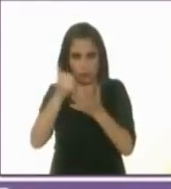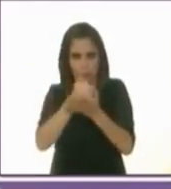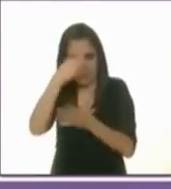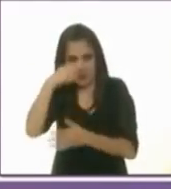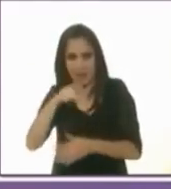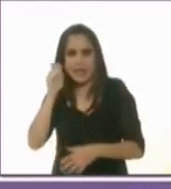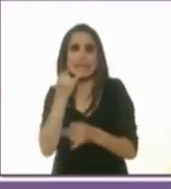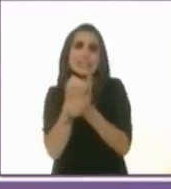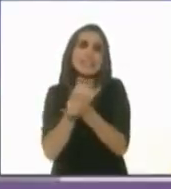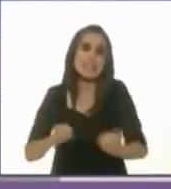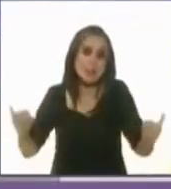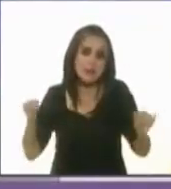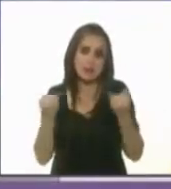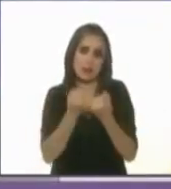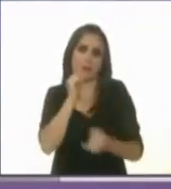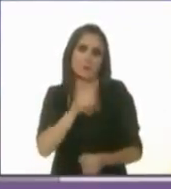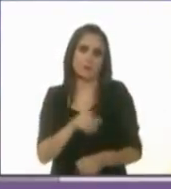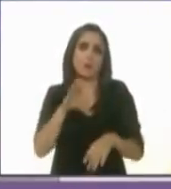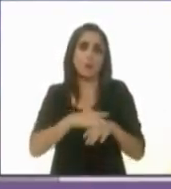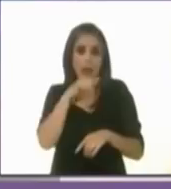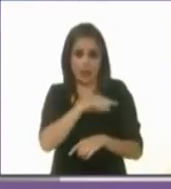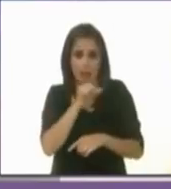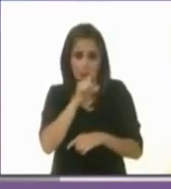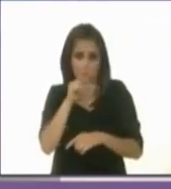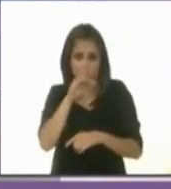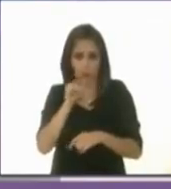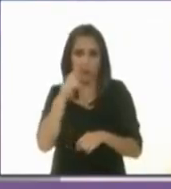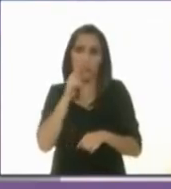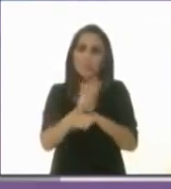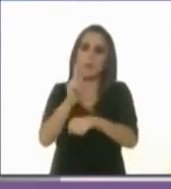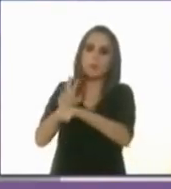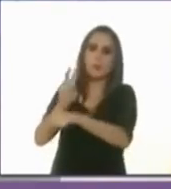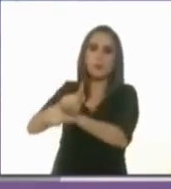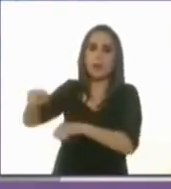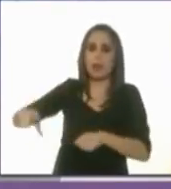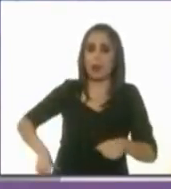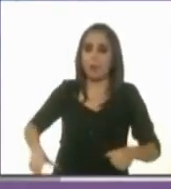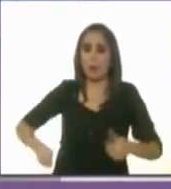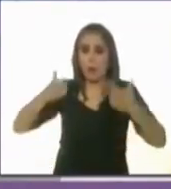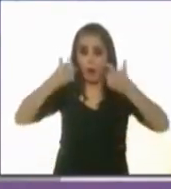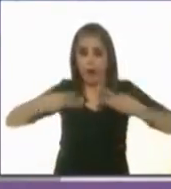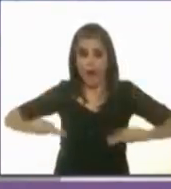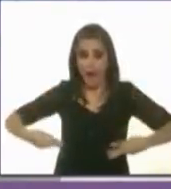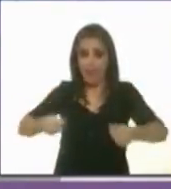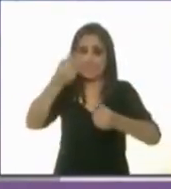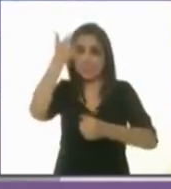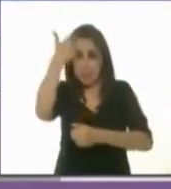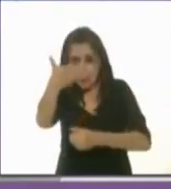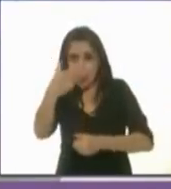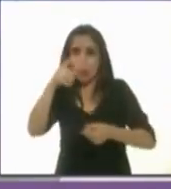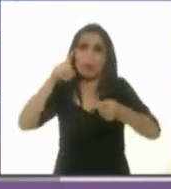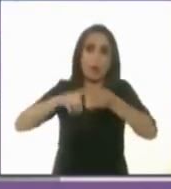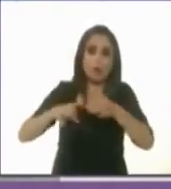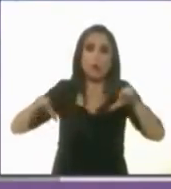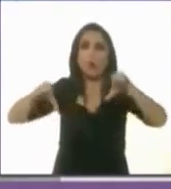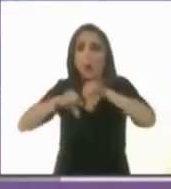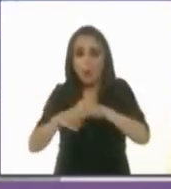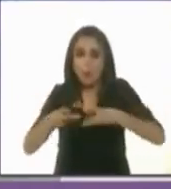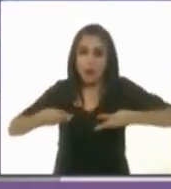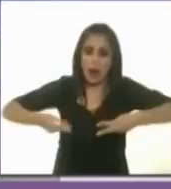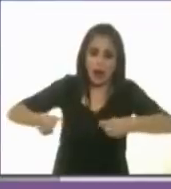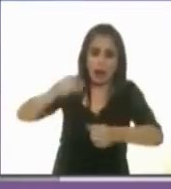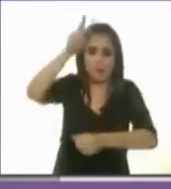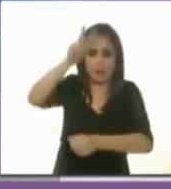independiente también, porque es quien vigila que los servidores públicos gasten realmente el recurso en lo que lo tienen que gastar, en lo que realmente